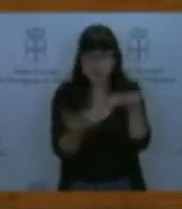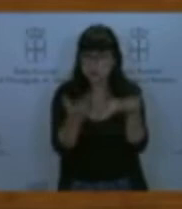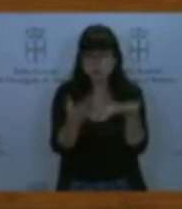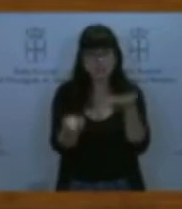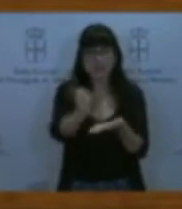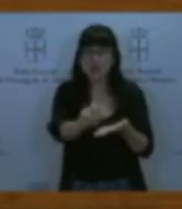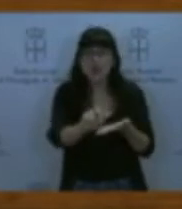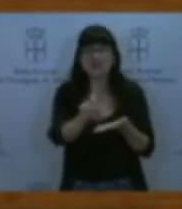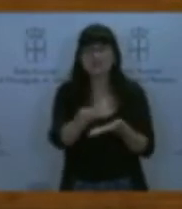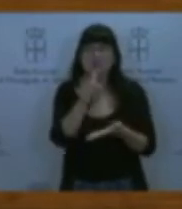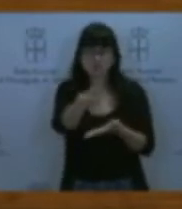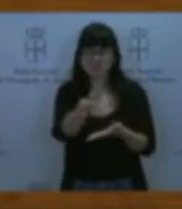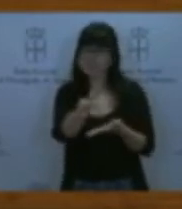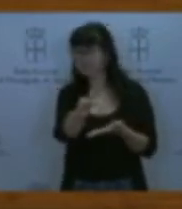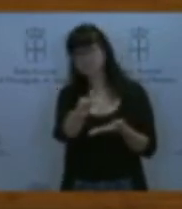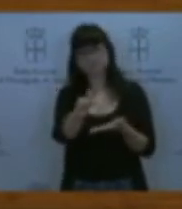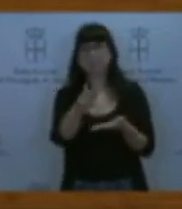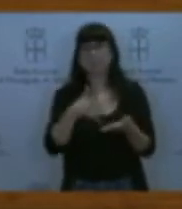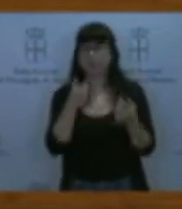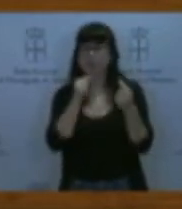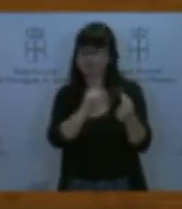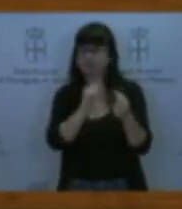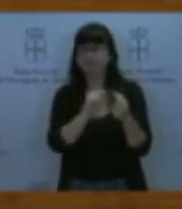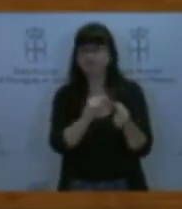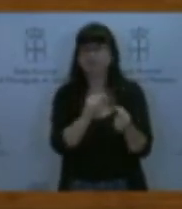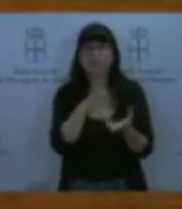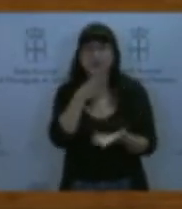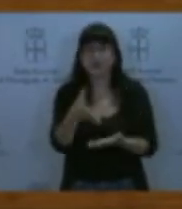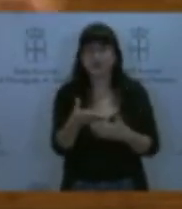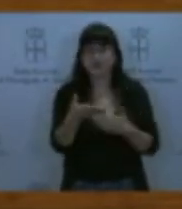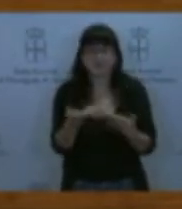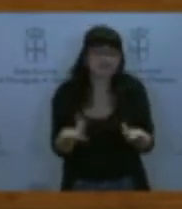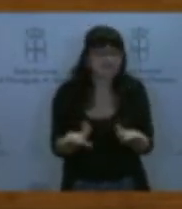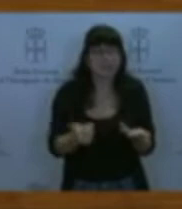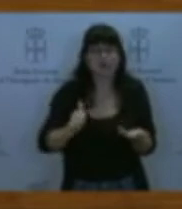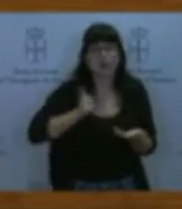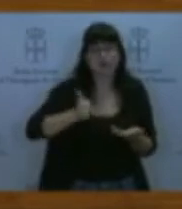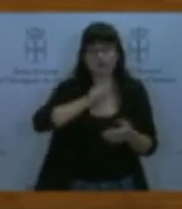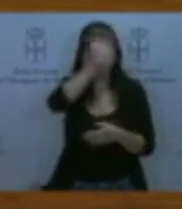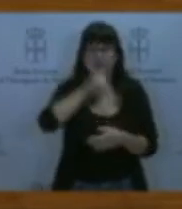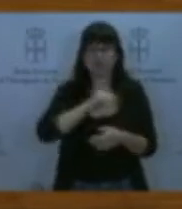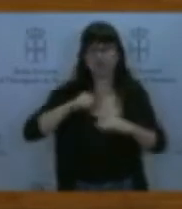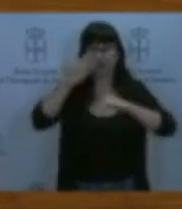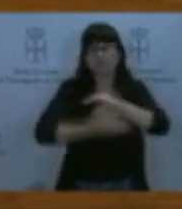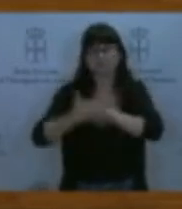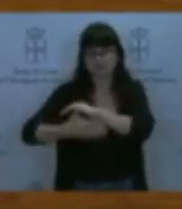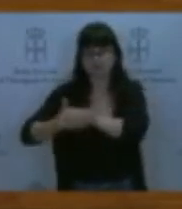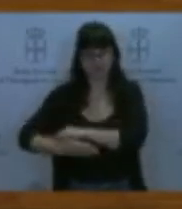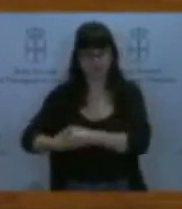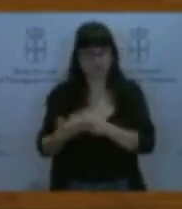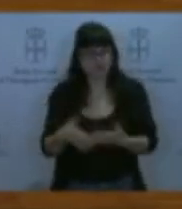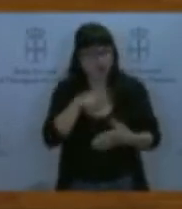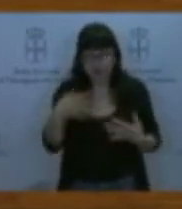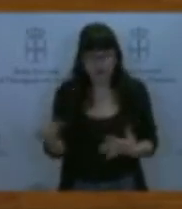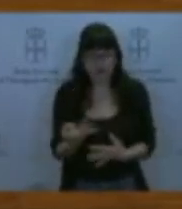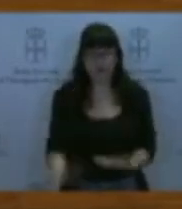y que restringe las posibilidades de las comunidades autónomas. Ahora es el momento. Ahora es el momento de ser coherentes